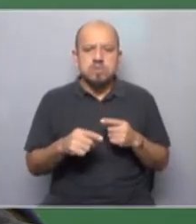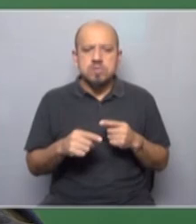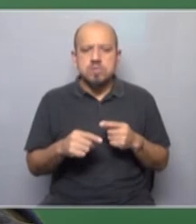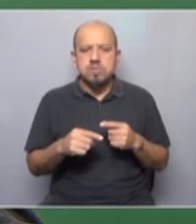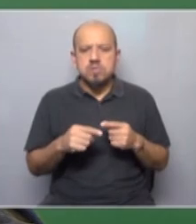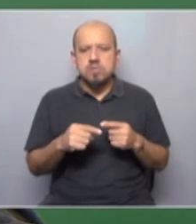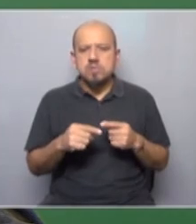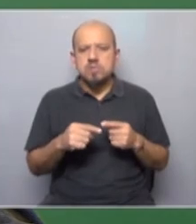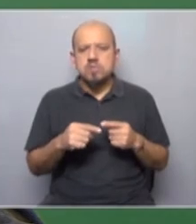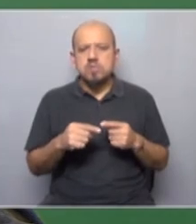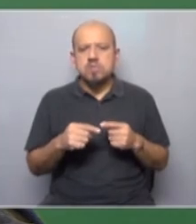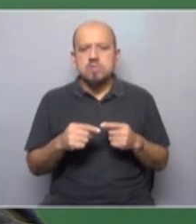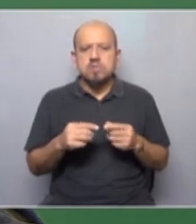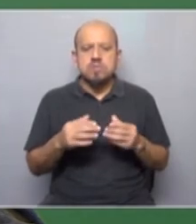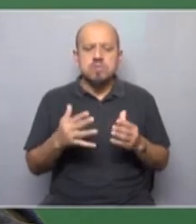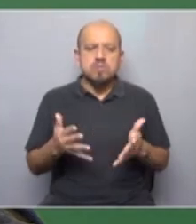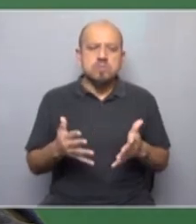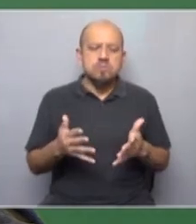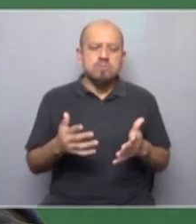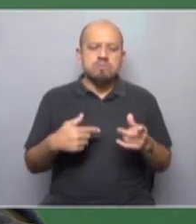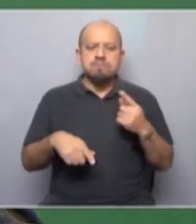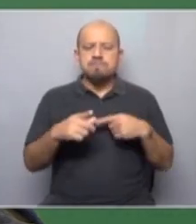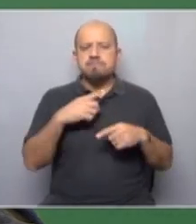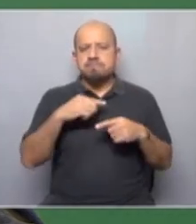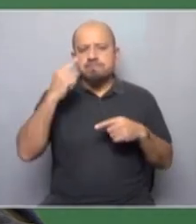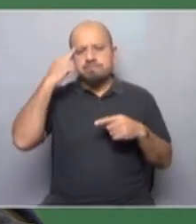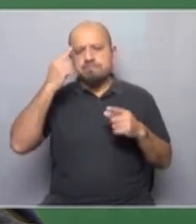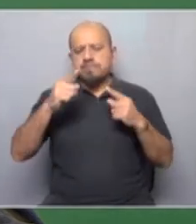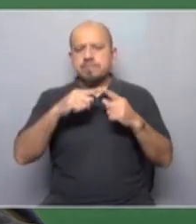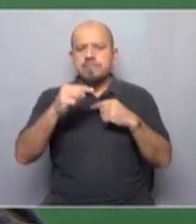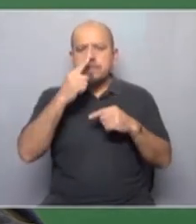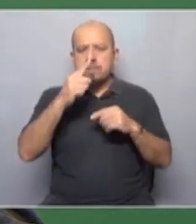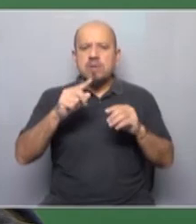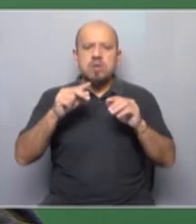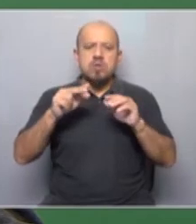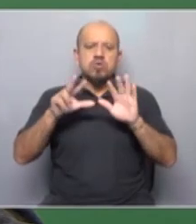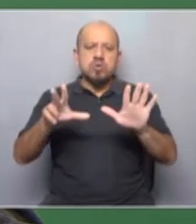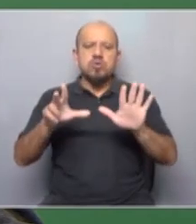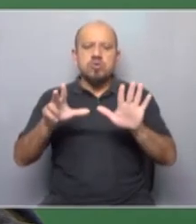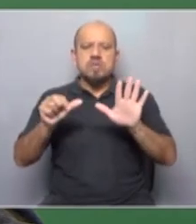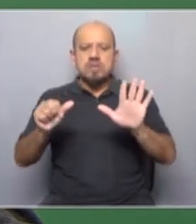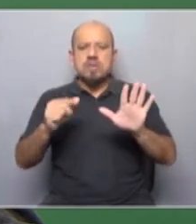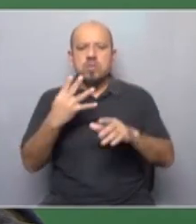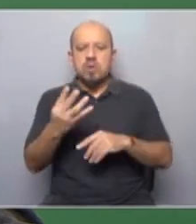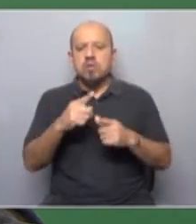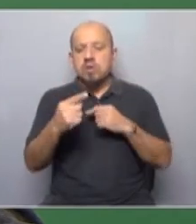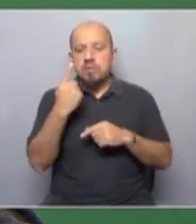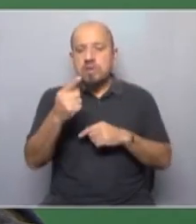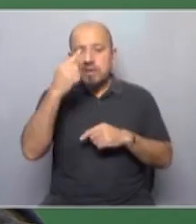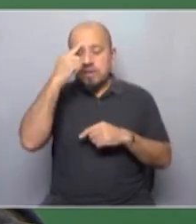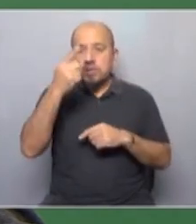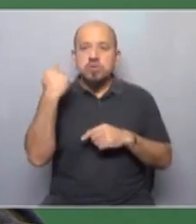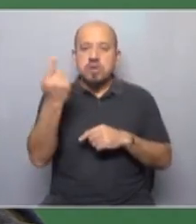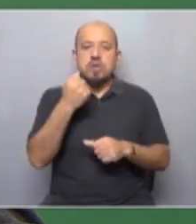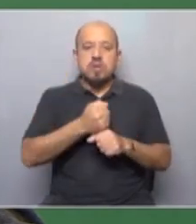impresionante en términos de adelantarse a los tiempos. En 1864 se crea la primera internacional obrera